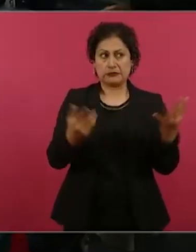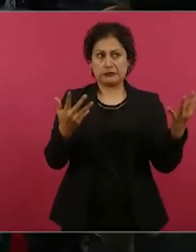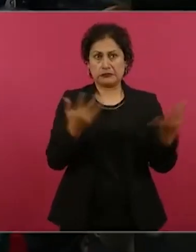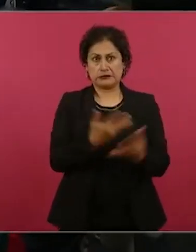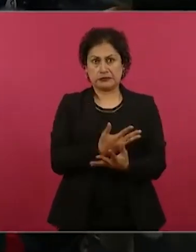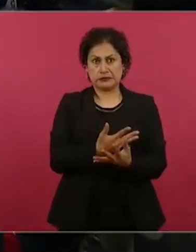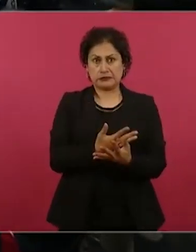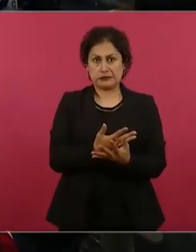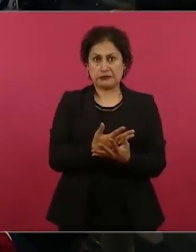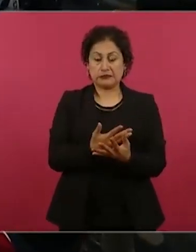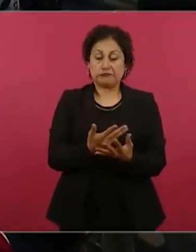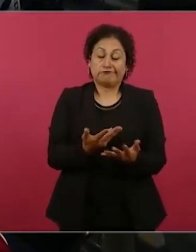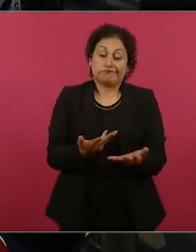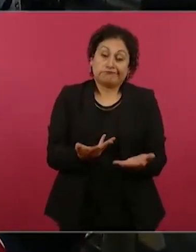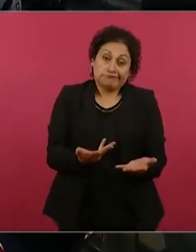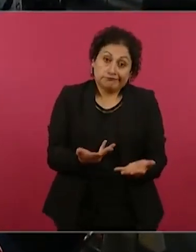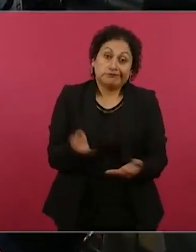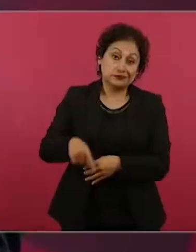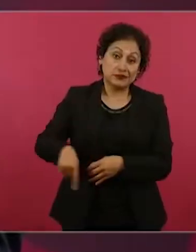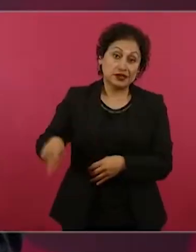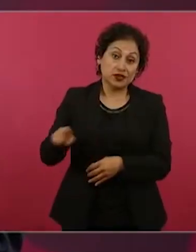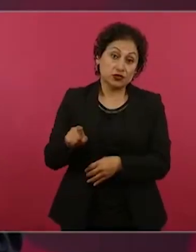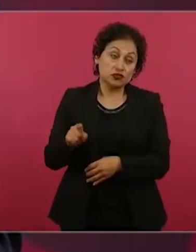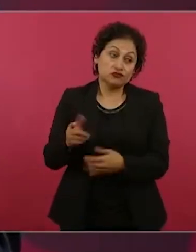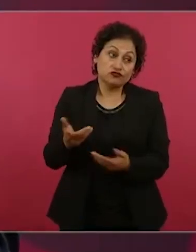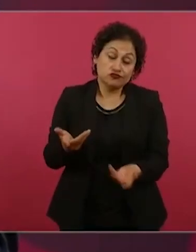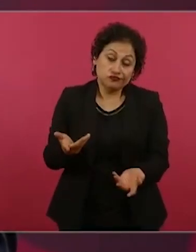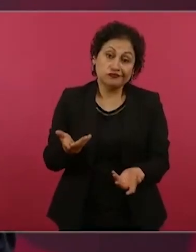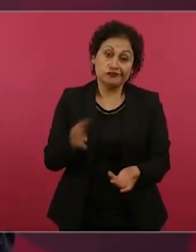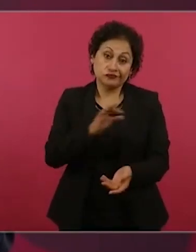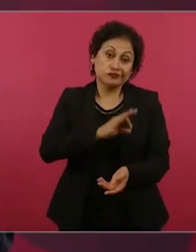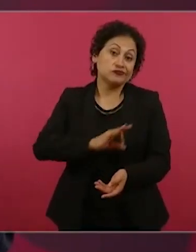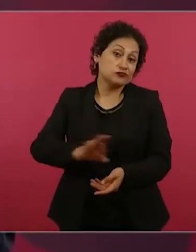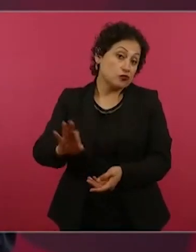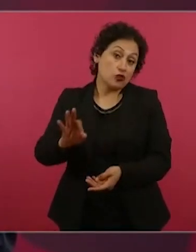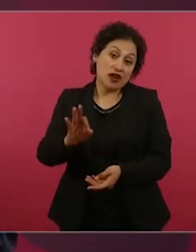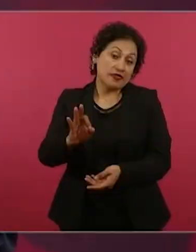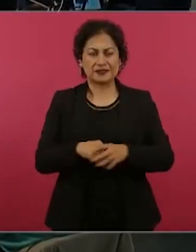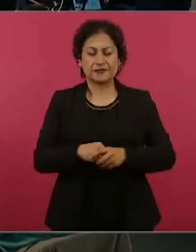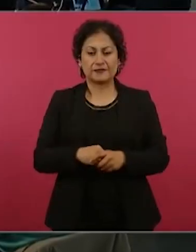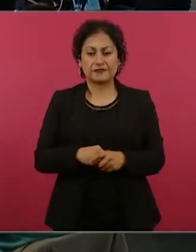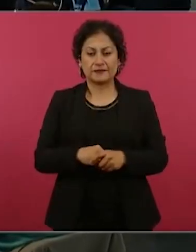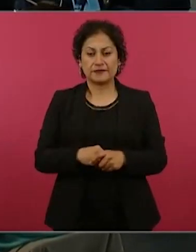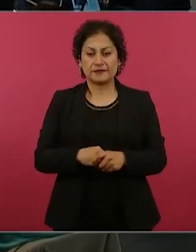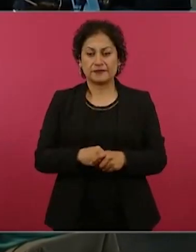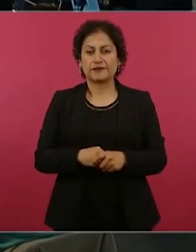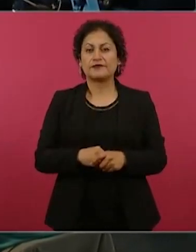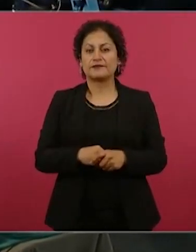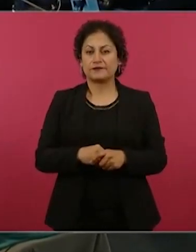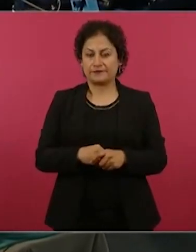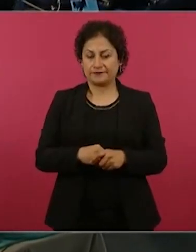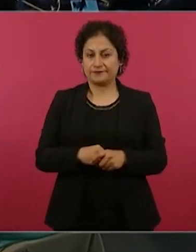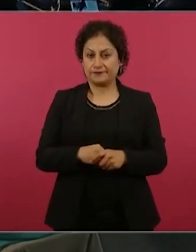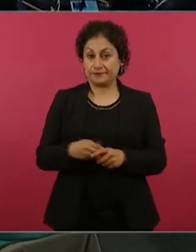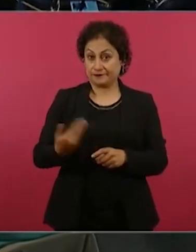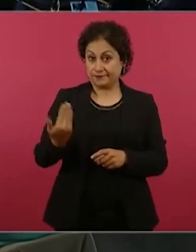Ya estamos viendo cómo me quieren silenciar con malicia